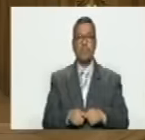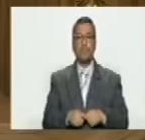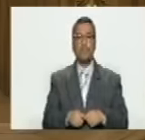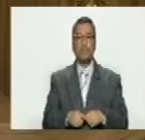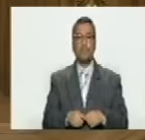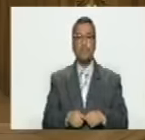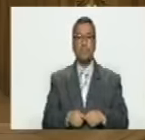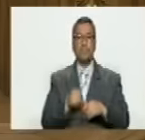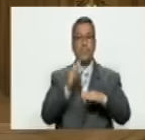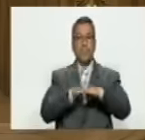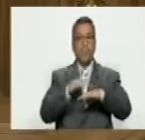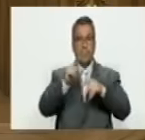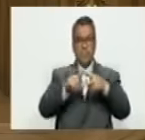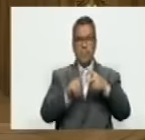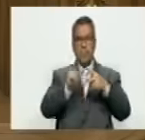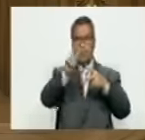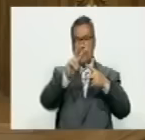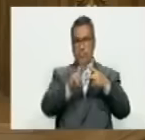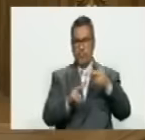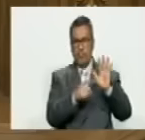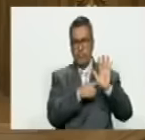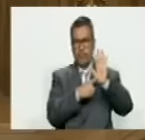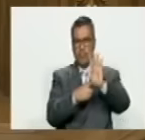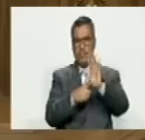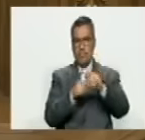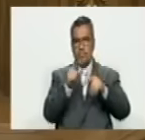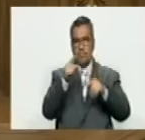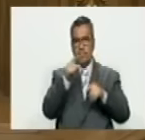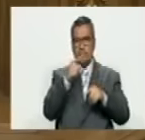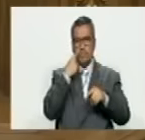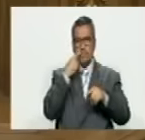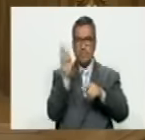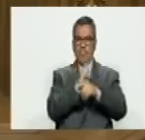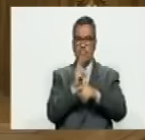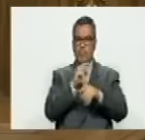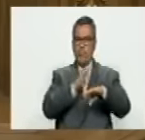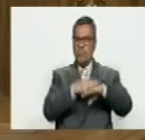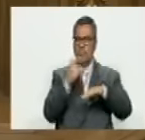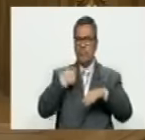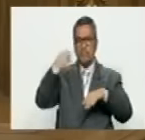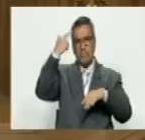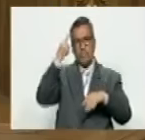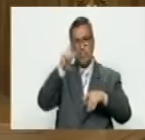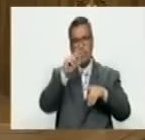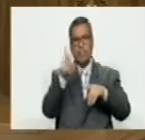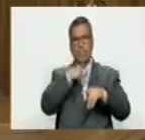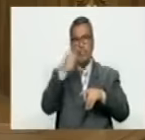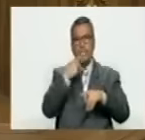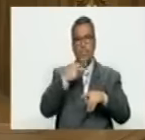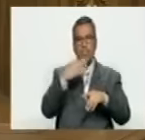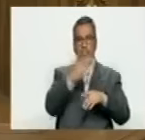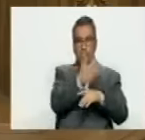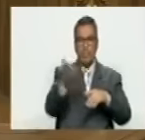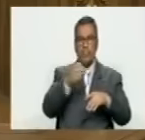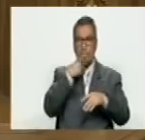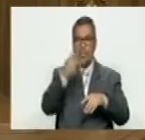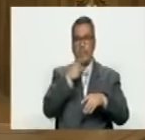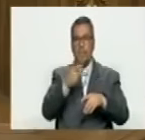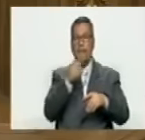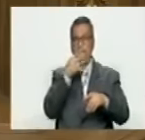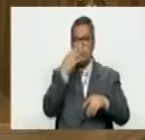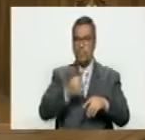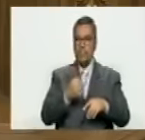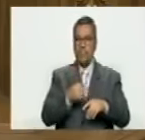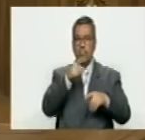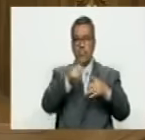en el caso de la segunda lámina voy a ir con cierta velocidad porque sé que una parte política que ustedes como buenos políticos manejan bien